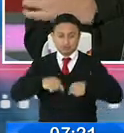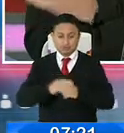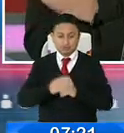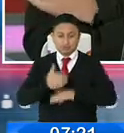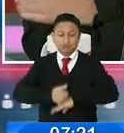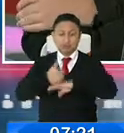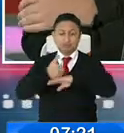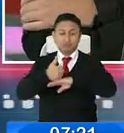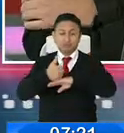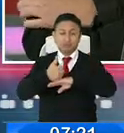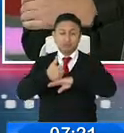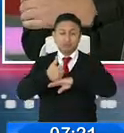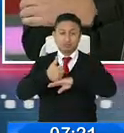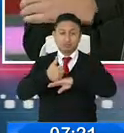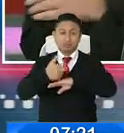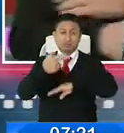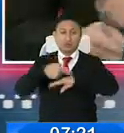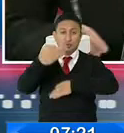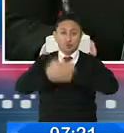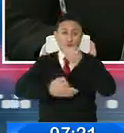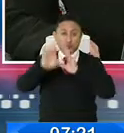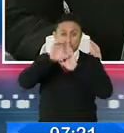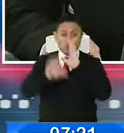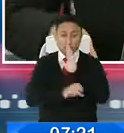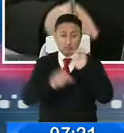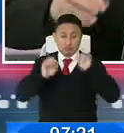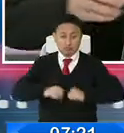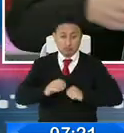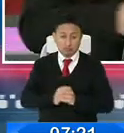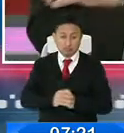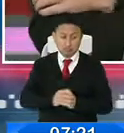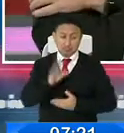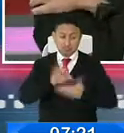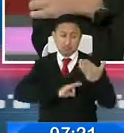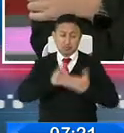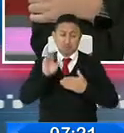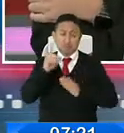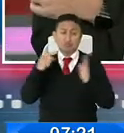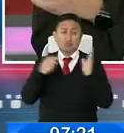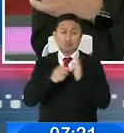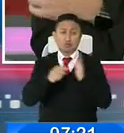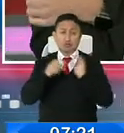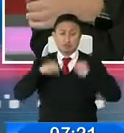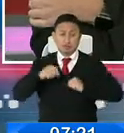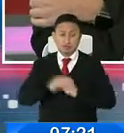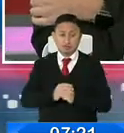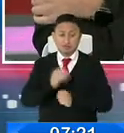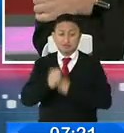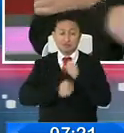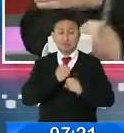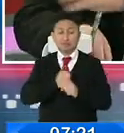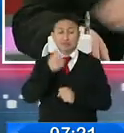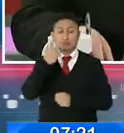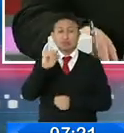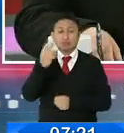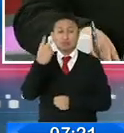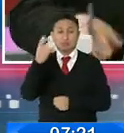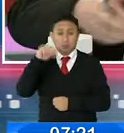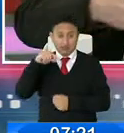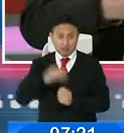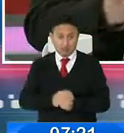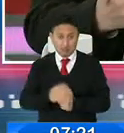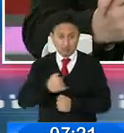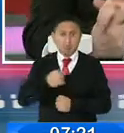Corte Constitucional pues dio paso a la recaudación anticipada del impuesto a la renta con cargo al 2020. Evidentemente hay